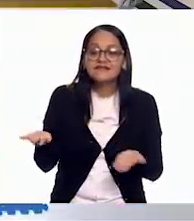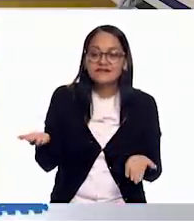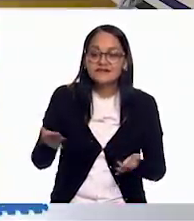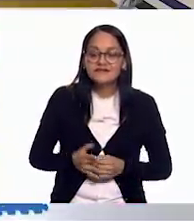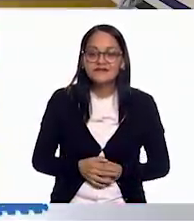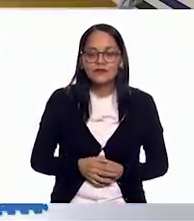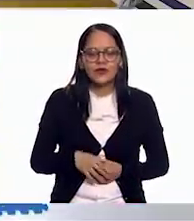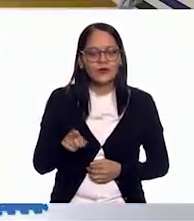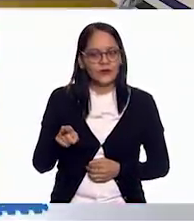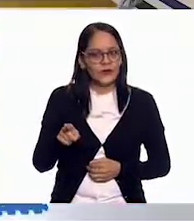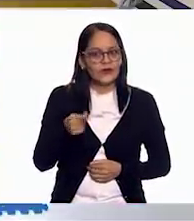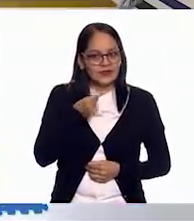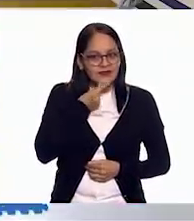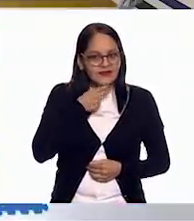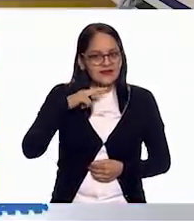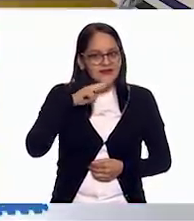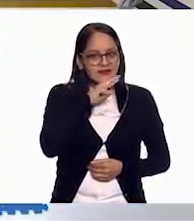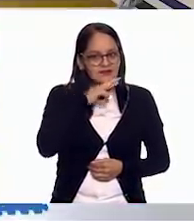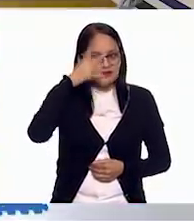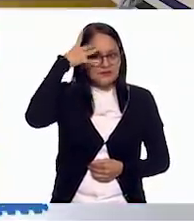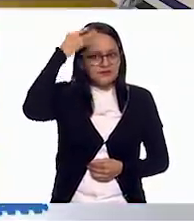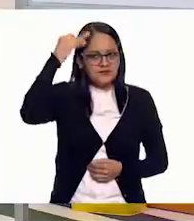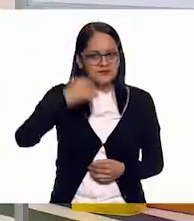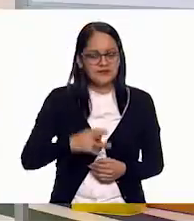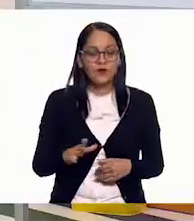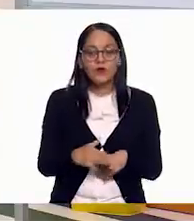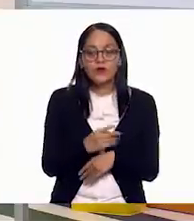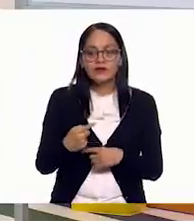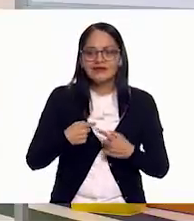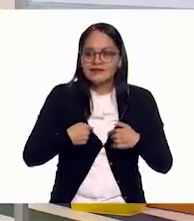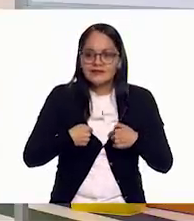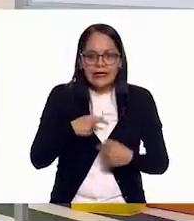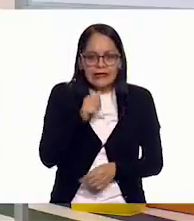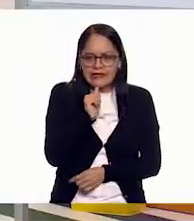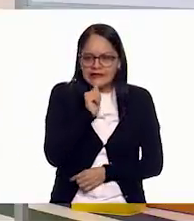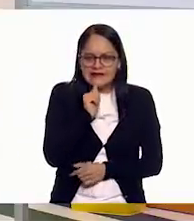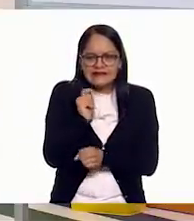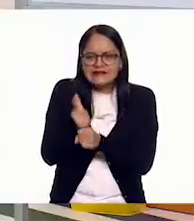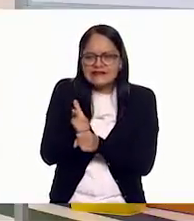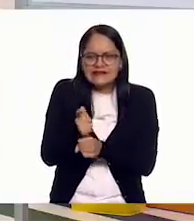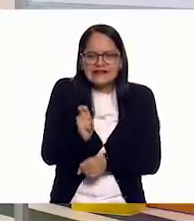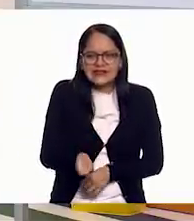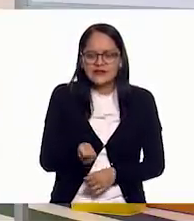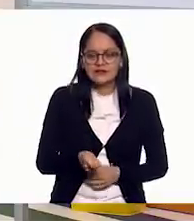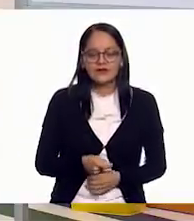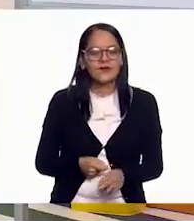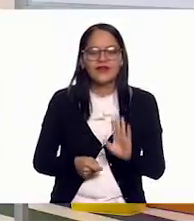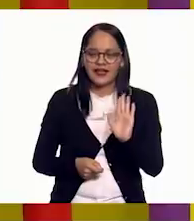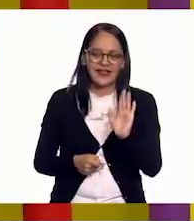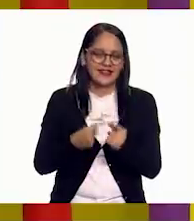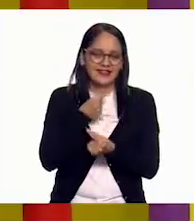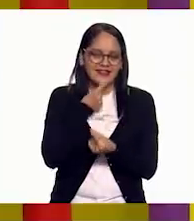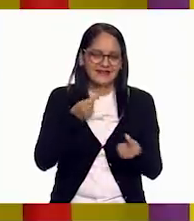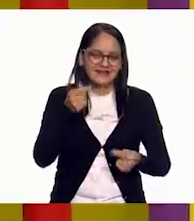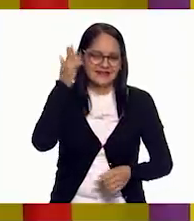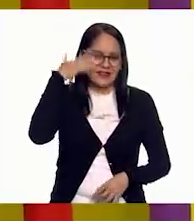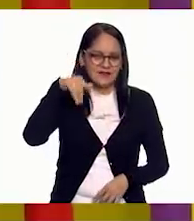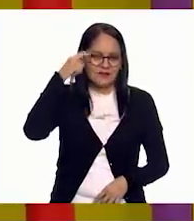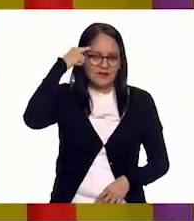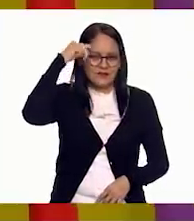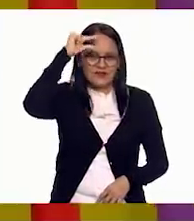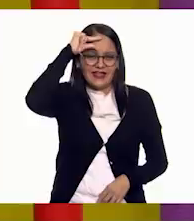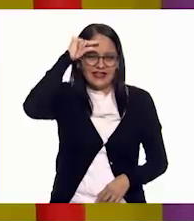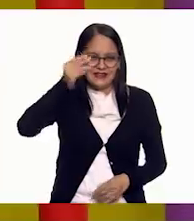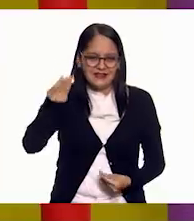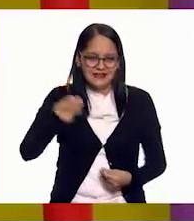Ay, pues qué rápidas y qué rápidos, porque yo todavía no logro identificarlo. Es que los niños son bien listos.